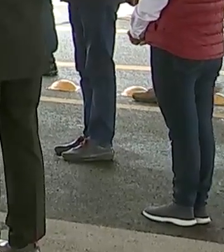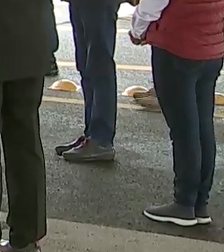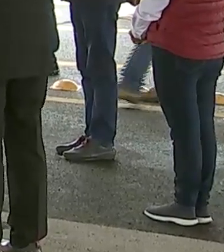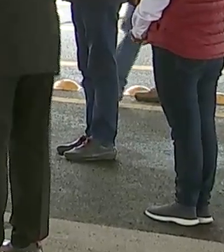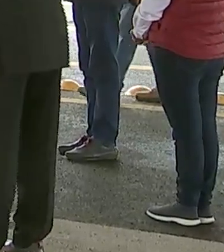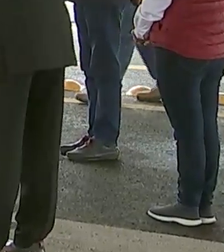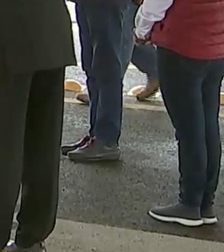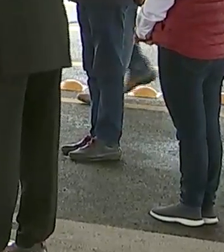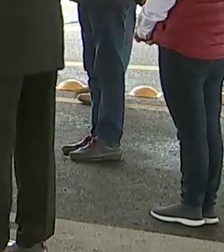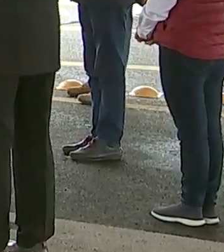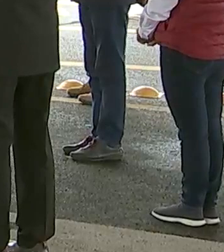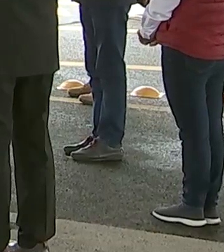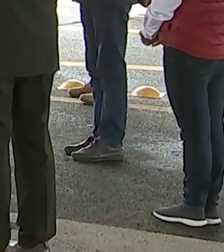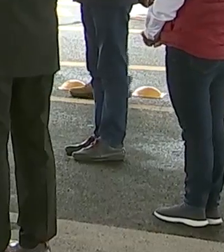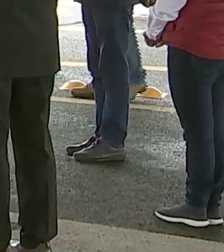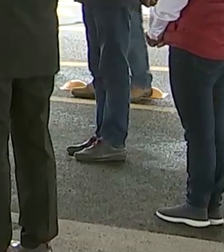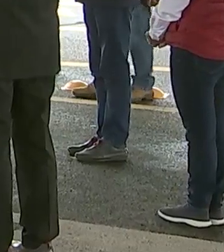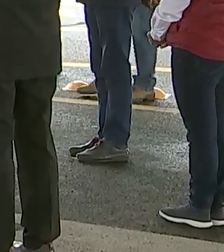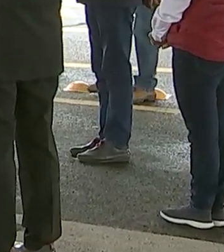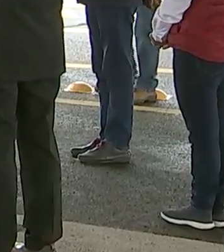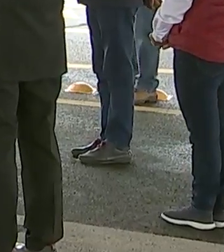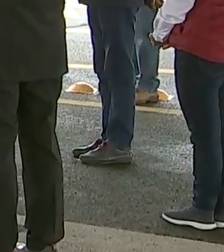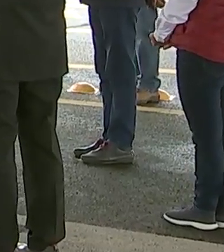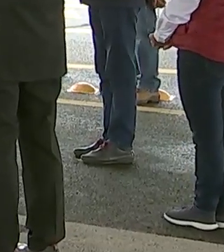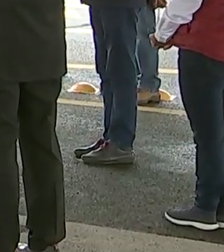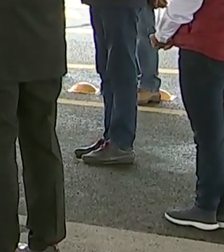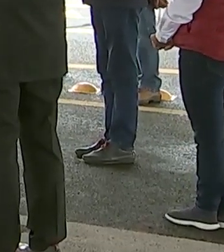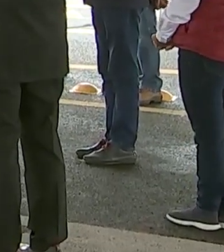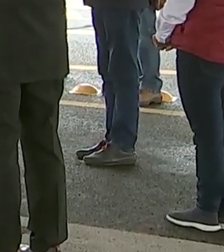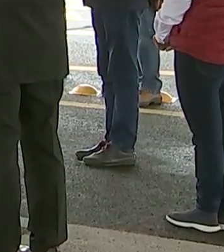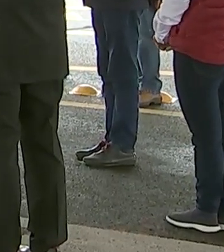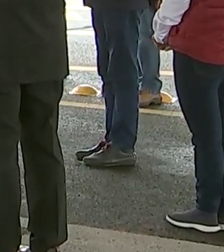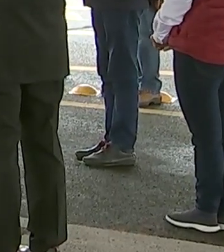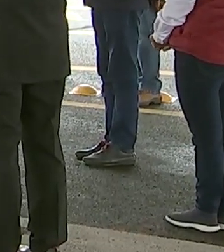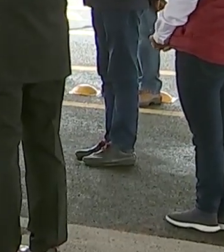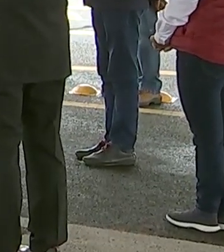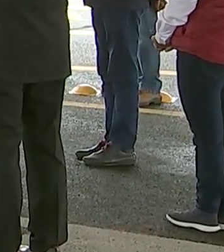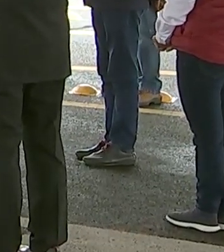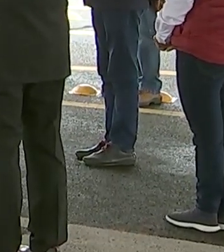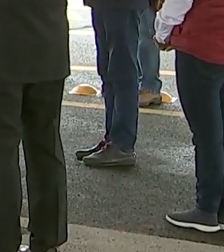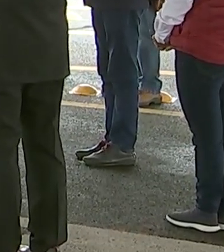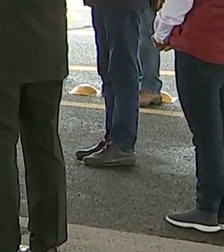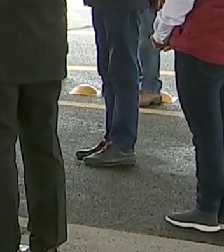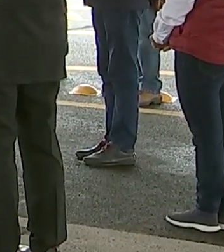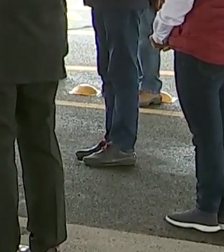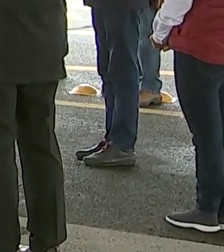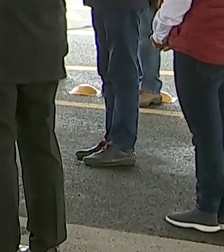Mamparas a cargo del director general de SCT Tlaxcala, ingeniero Guillermo Hernández Mercado.